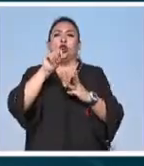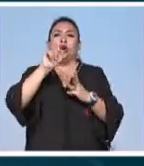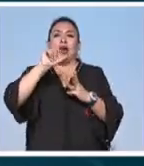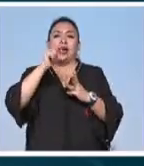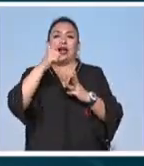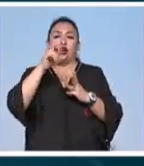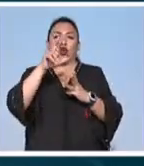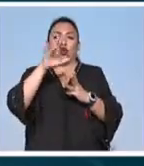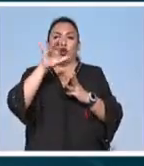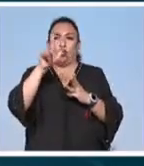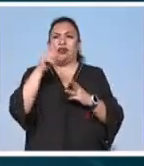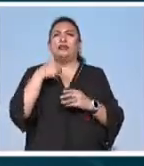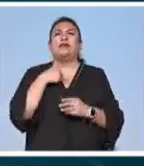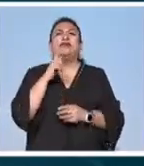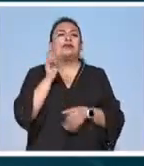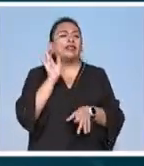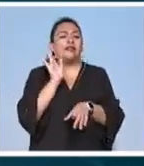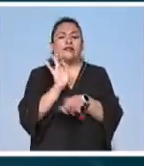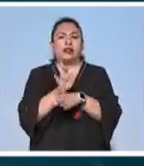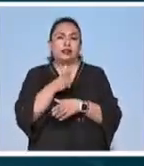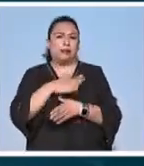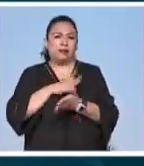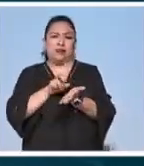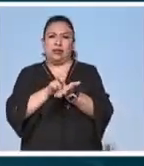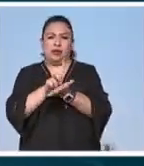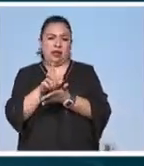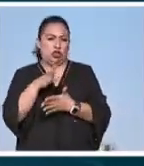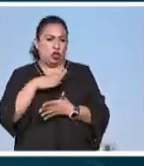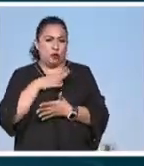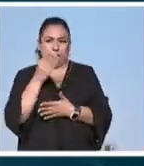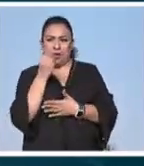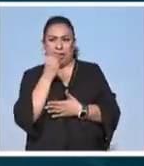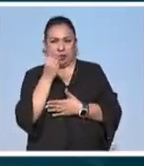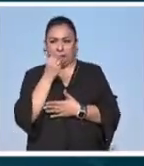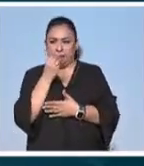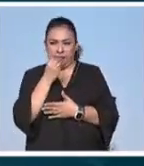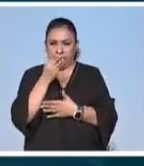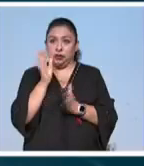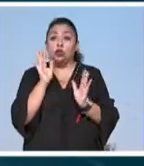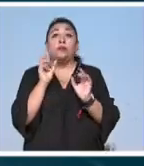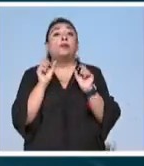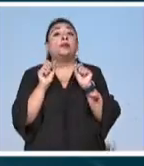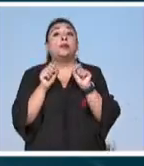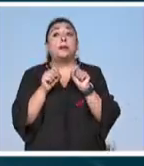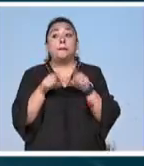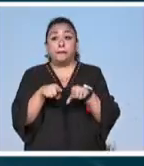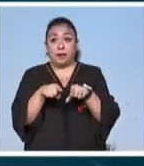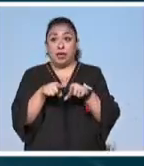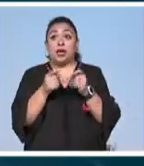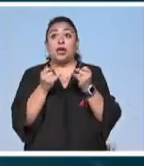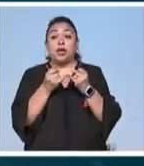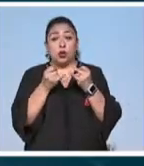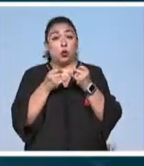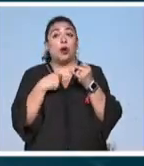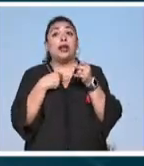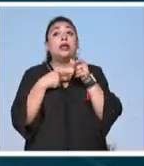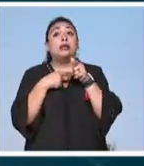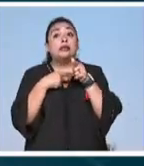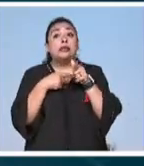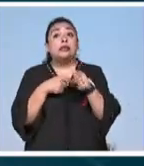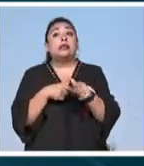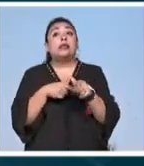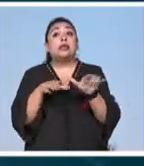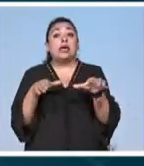estamos defendiendo el derecho que tenemos a nuestra alimentación y además a mantener el